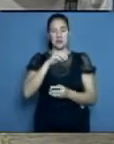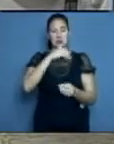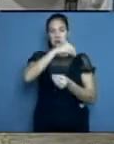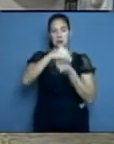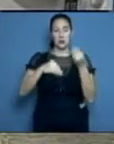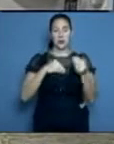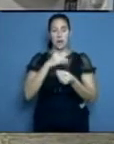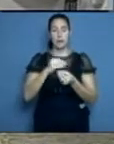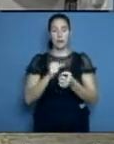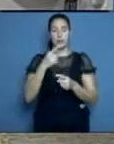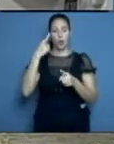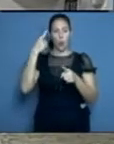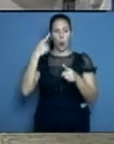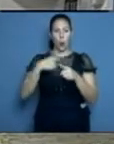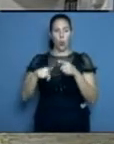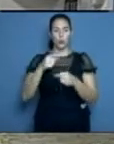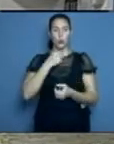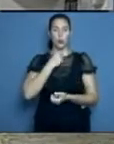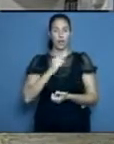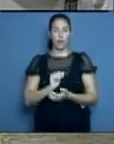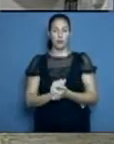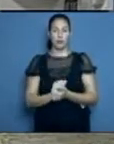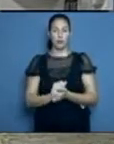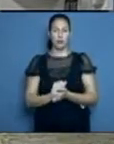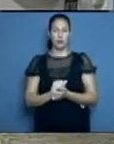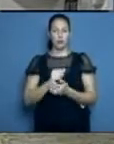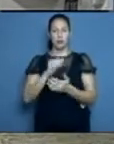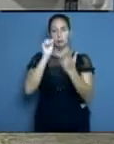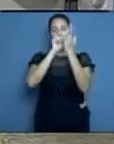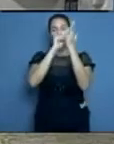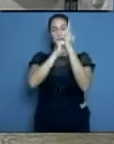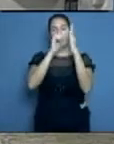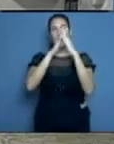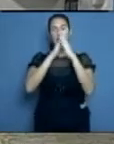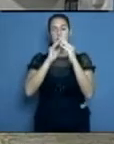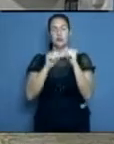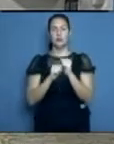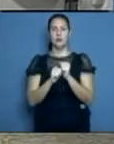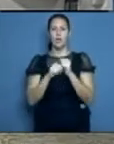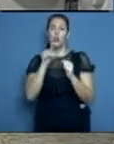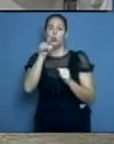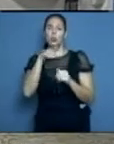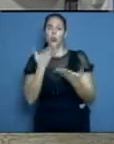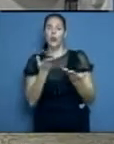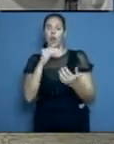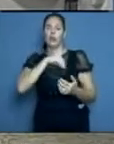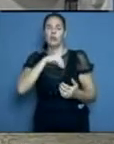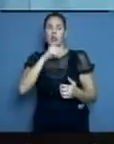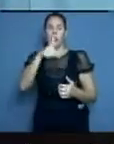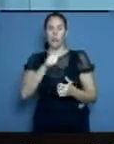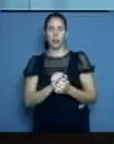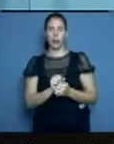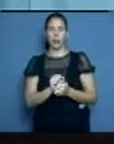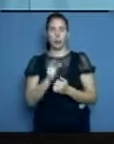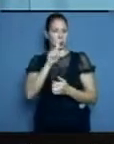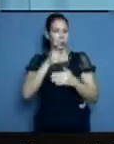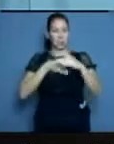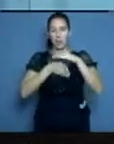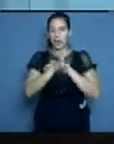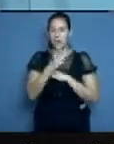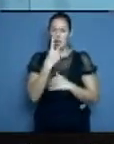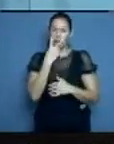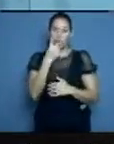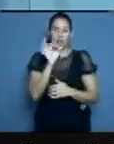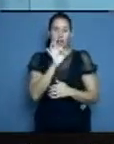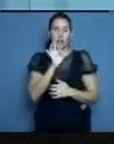y dicen, ¿cómo está el paciente? Están bien, dan la media vuelta y se van. Solamente eso. Incluso una persona dice que le dijo a la doctora,